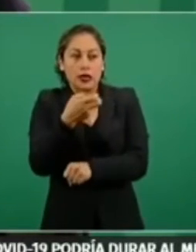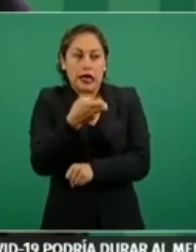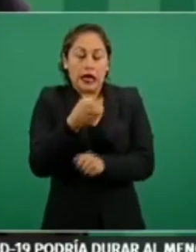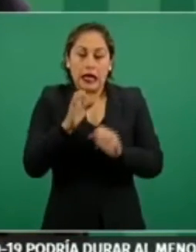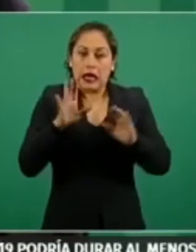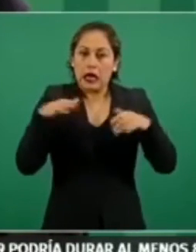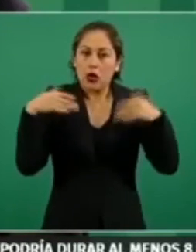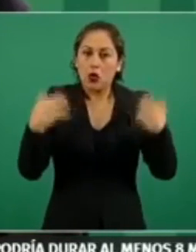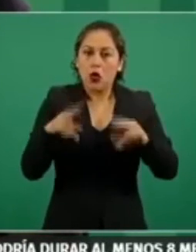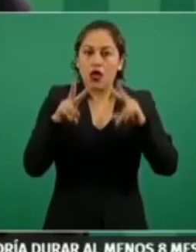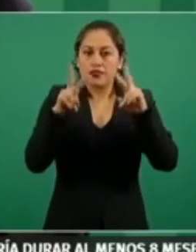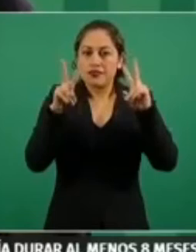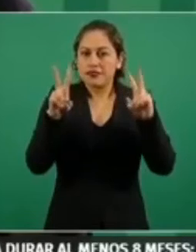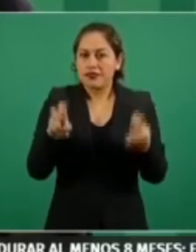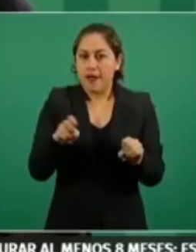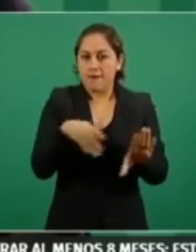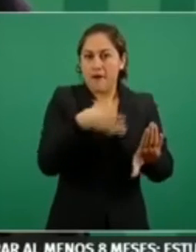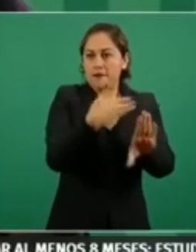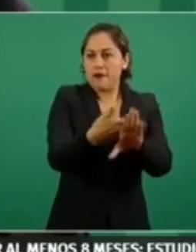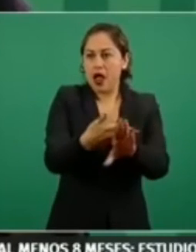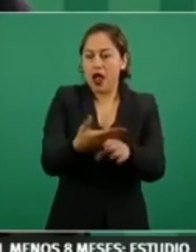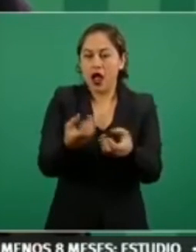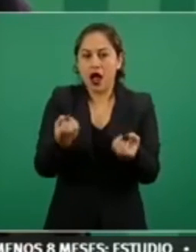o daña.